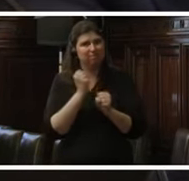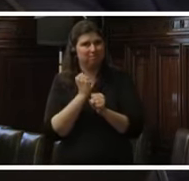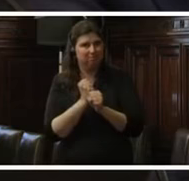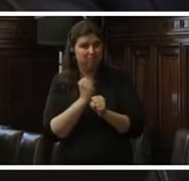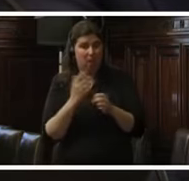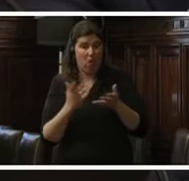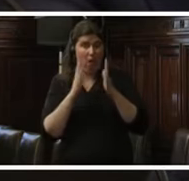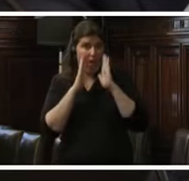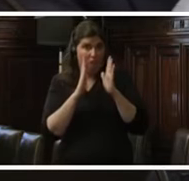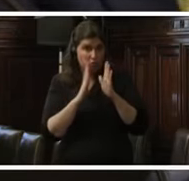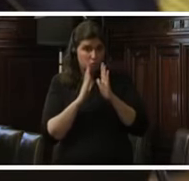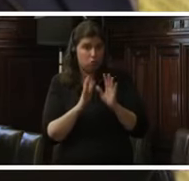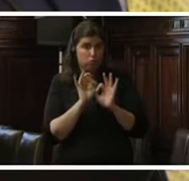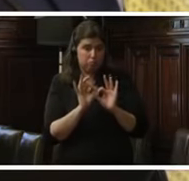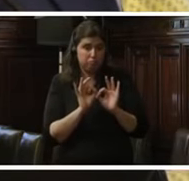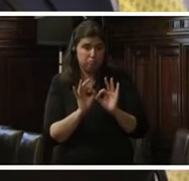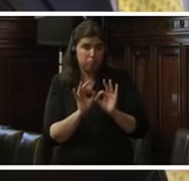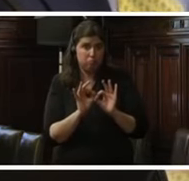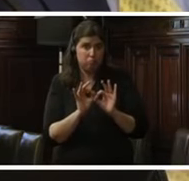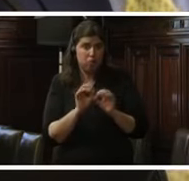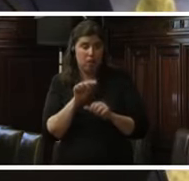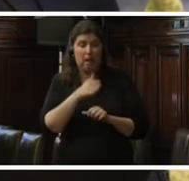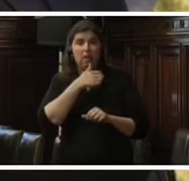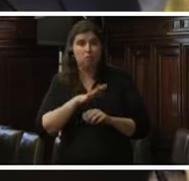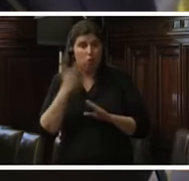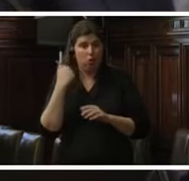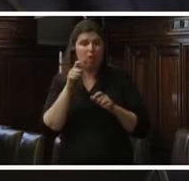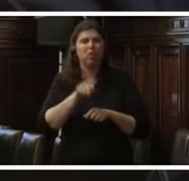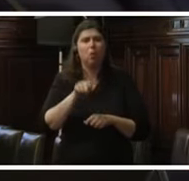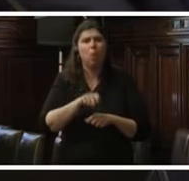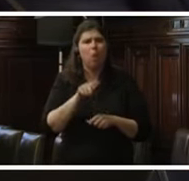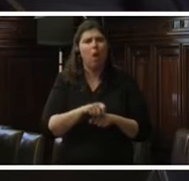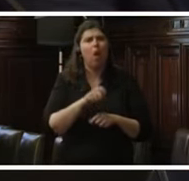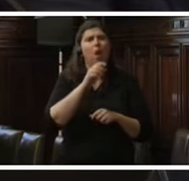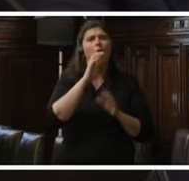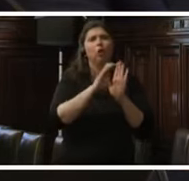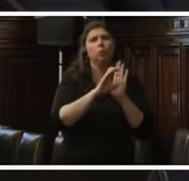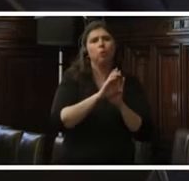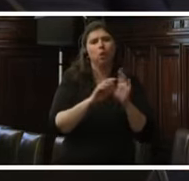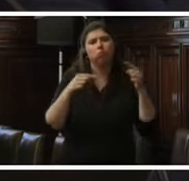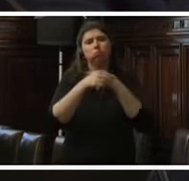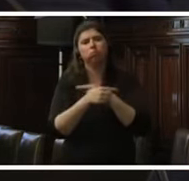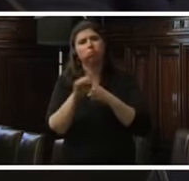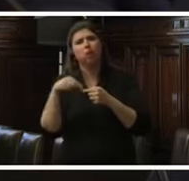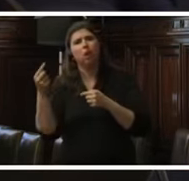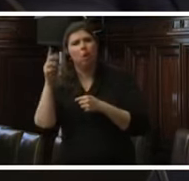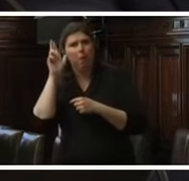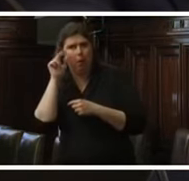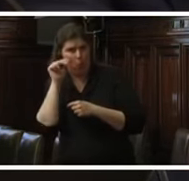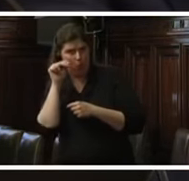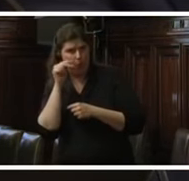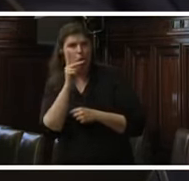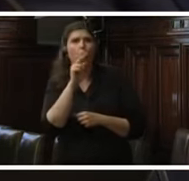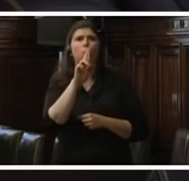que ahora concurren nuevamente en esta historia. Tribunal Constitucional versus Perú, Neira Alegría y otros Durán